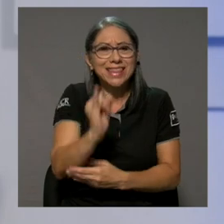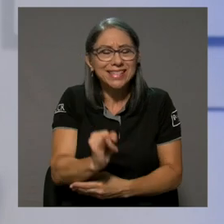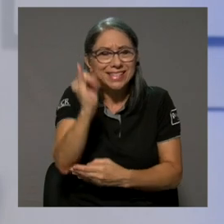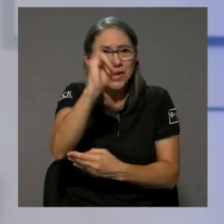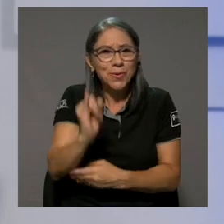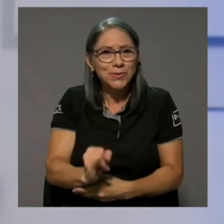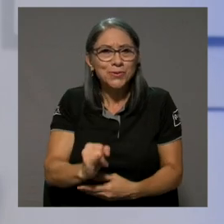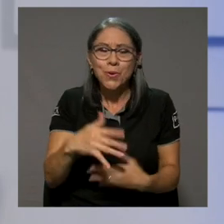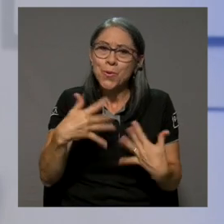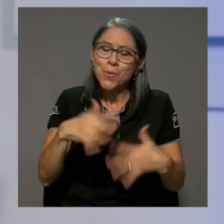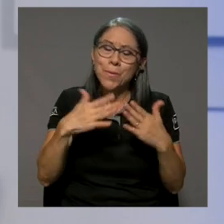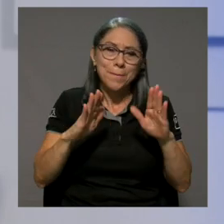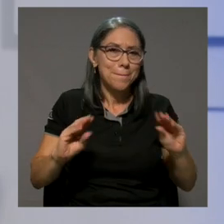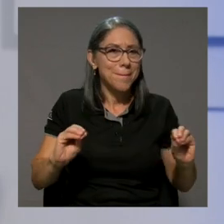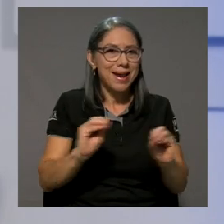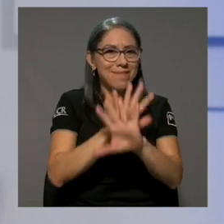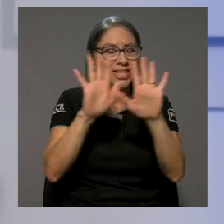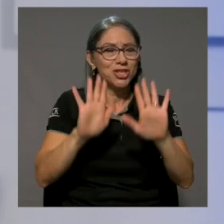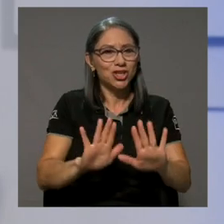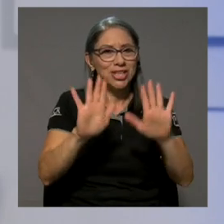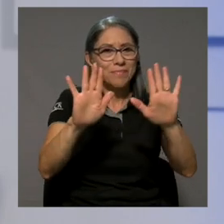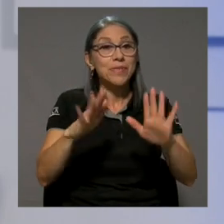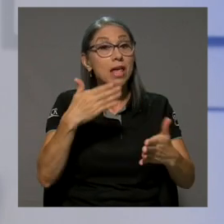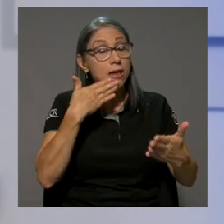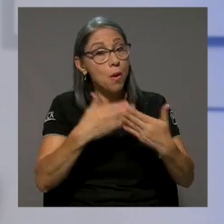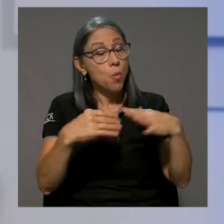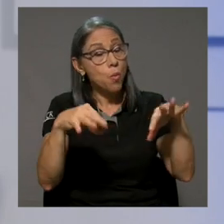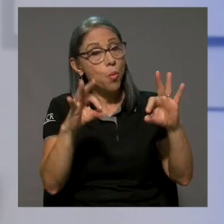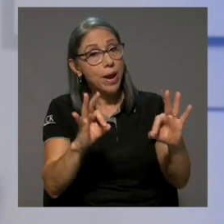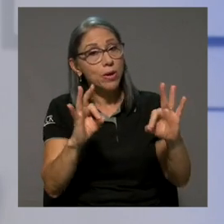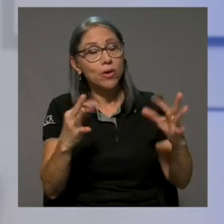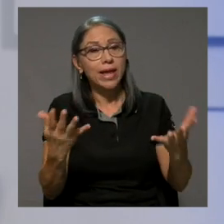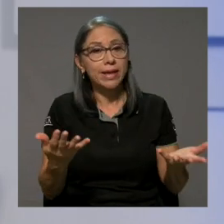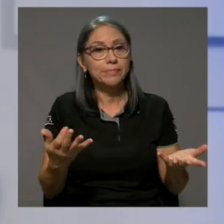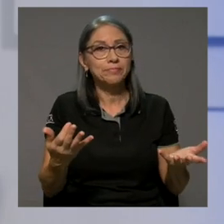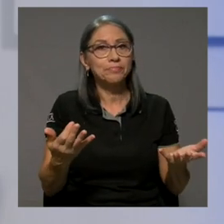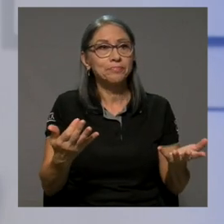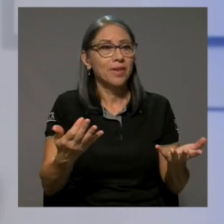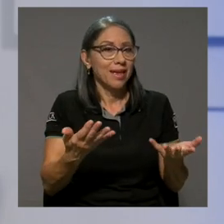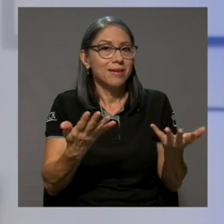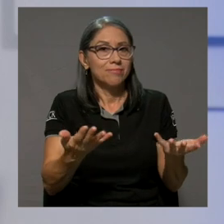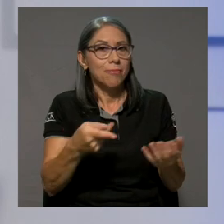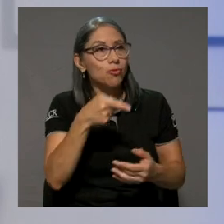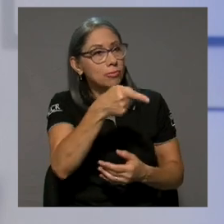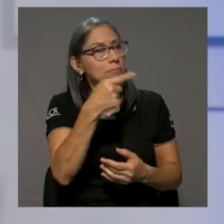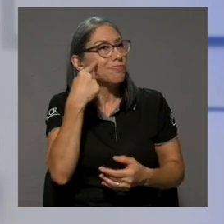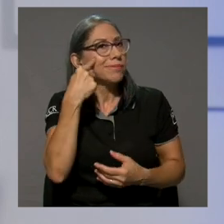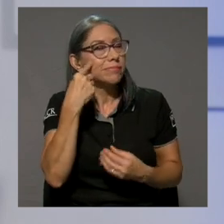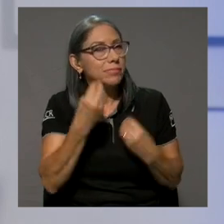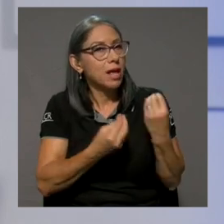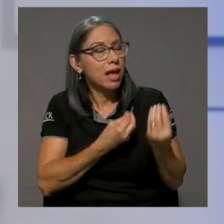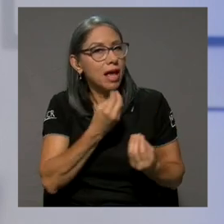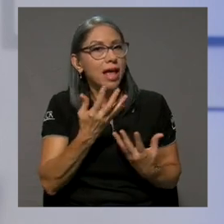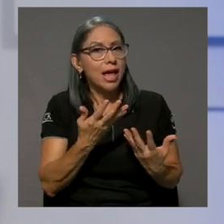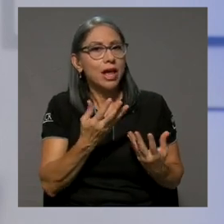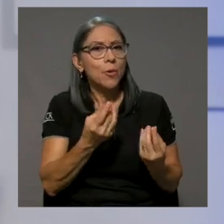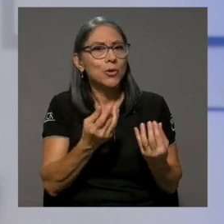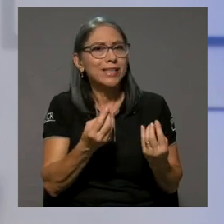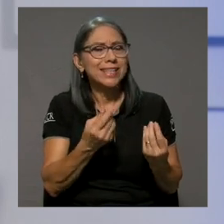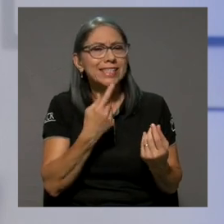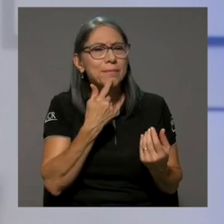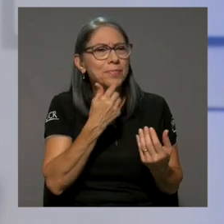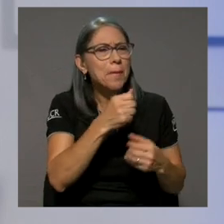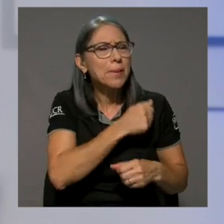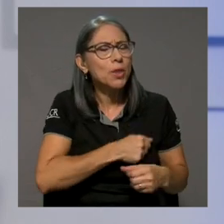me parece maravillosa. Y qué bueno, digamos, más bien que valores el... ¿Cómo